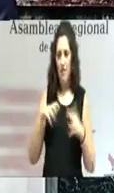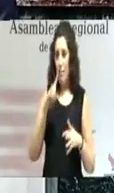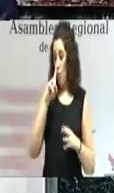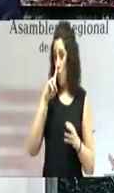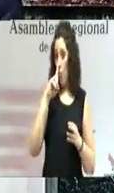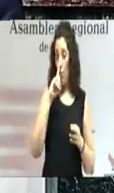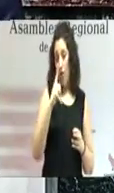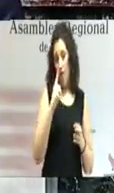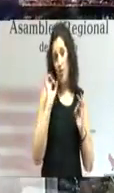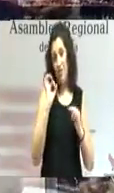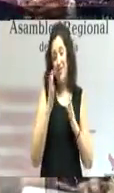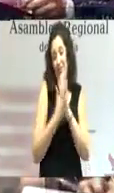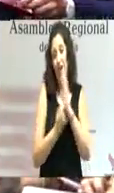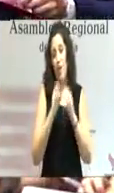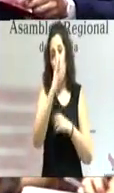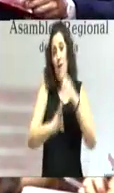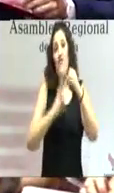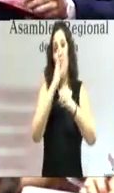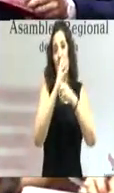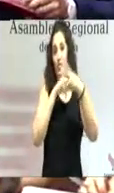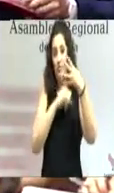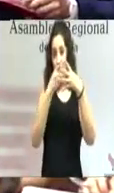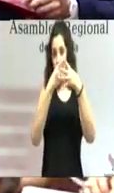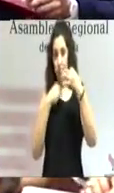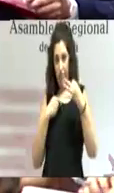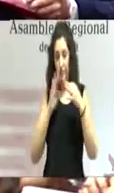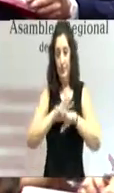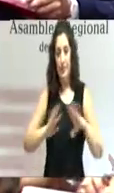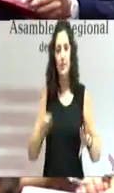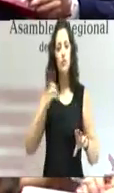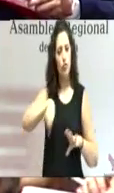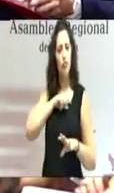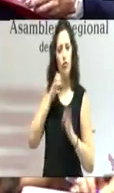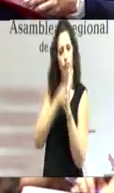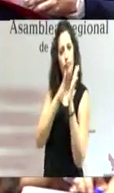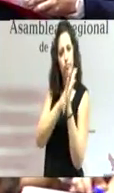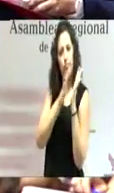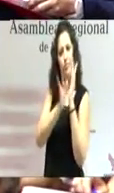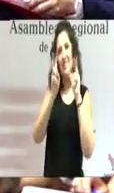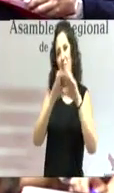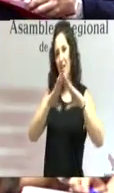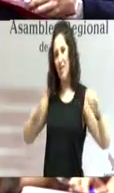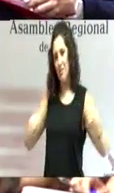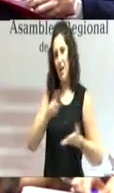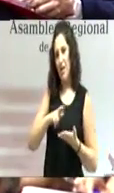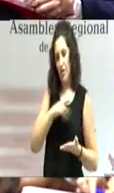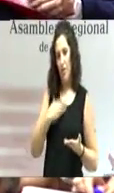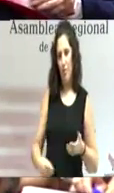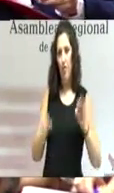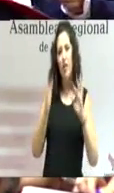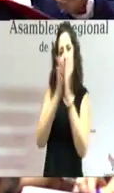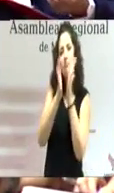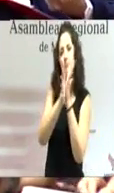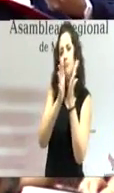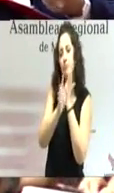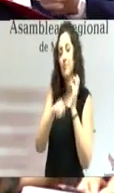un cuarto de legislatura, nos disponemos a rendir cuentas en esta Asamblea Regional de cómo ha transcurrido ese año en nuestra